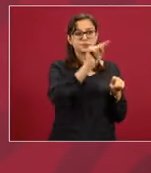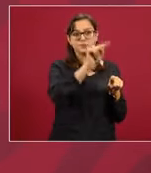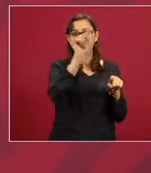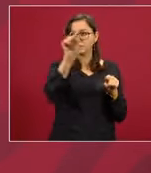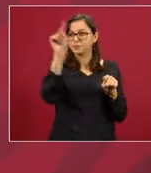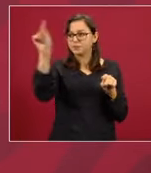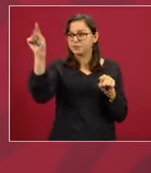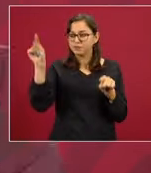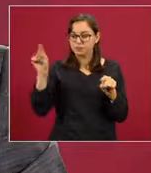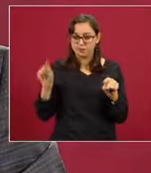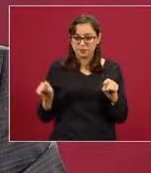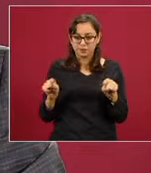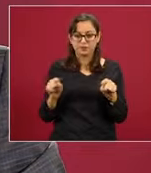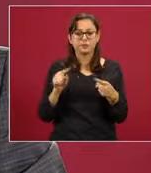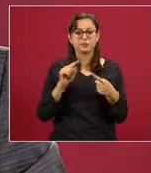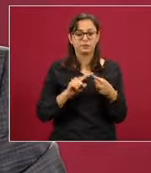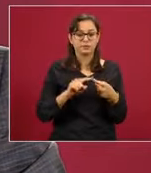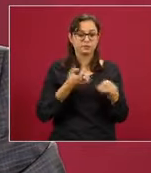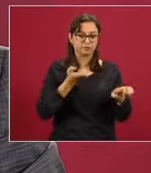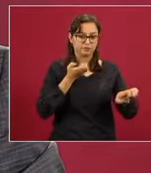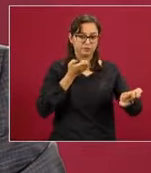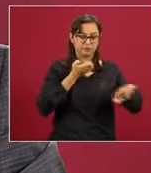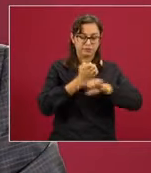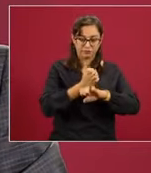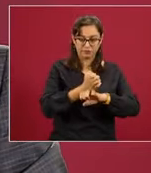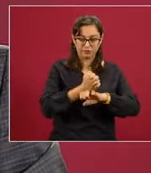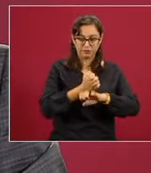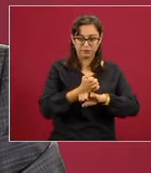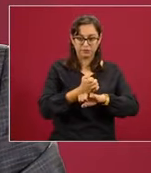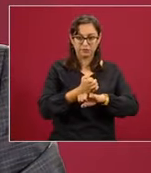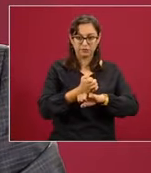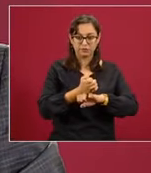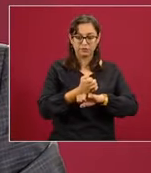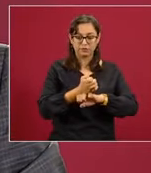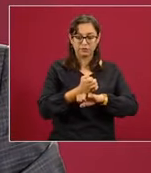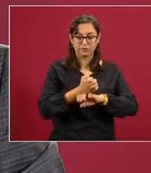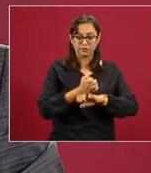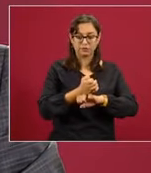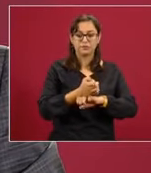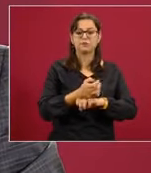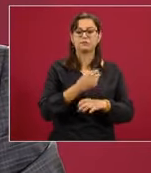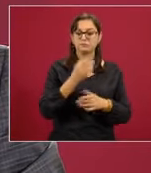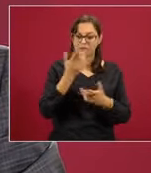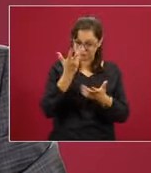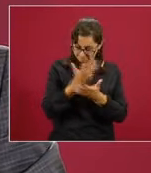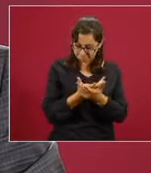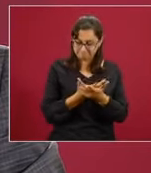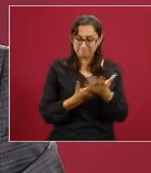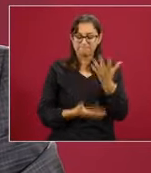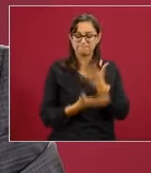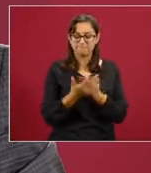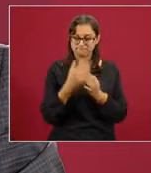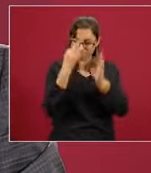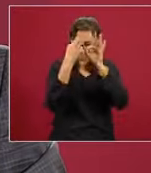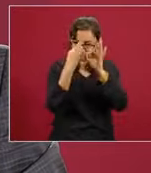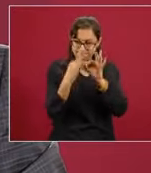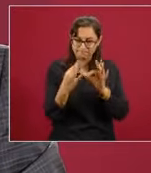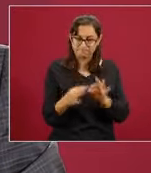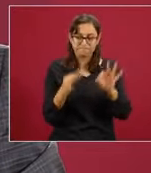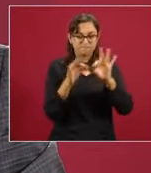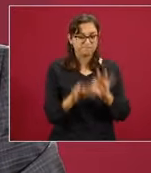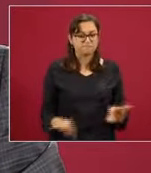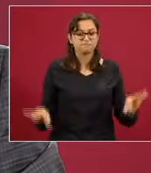una, en los estados, una acción, y con eso termino, una acción puntual, importante y